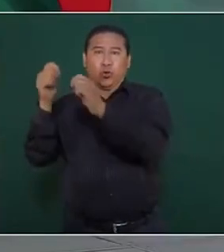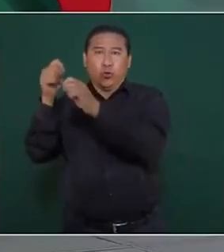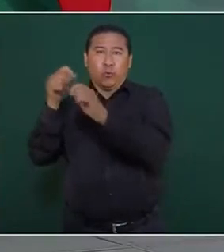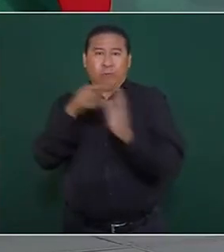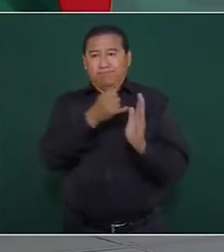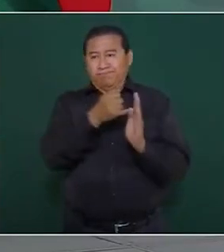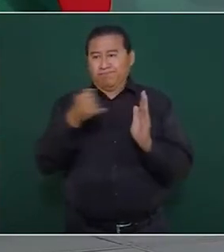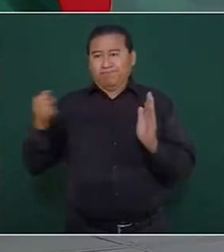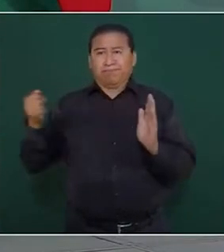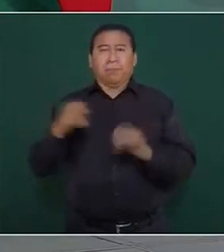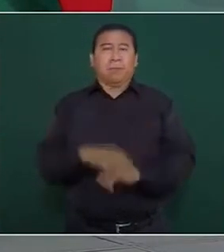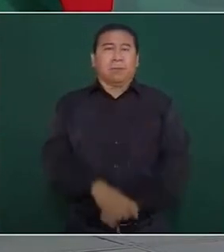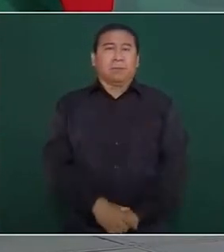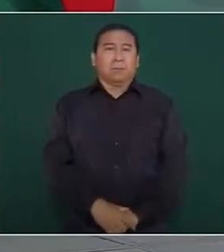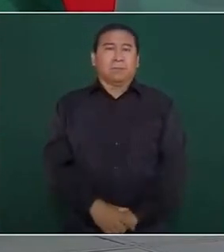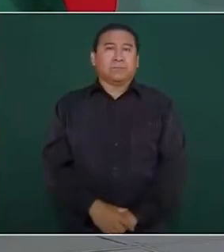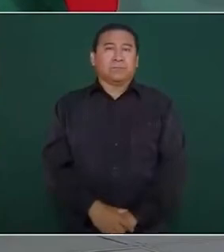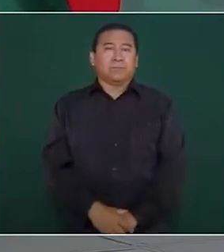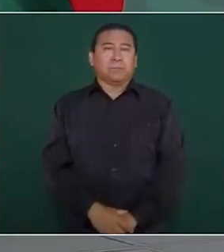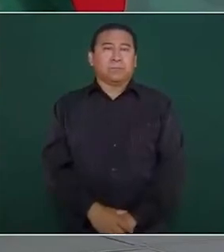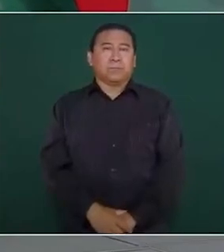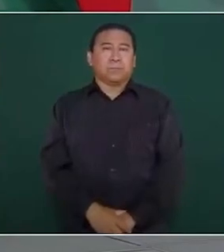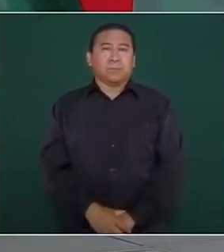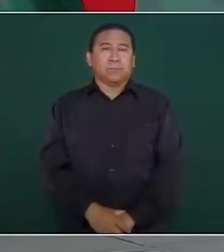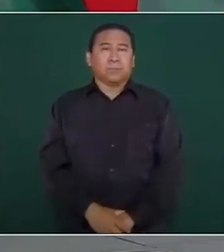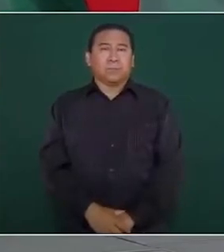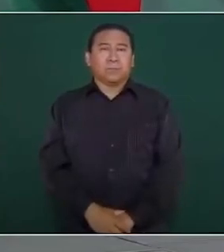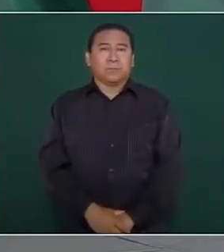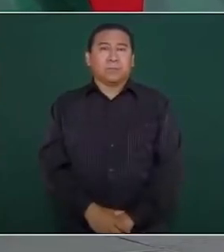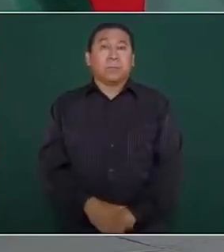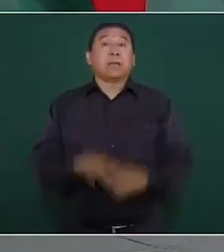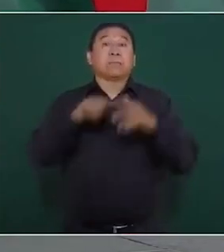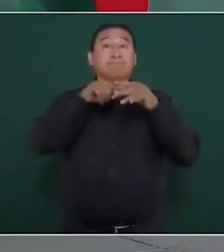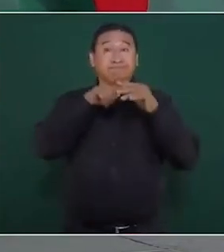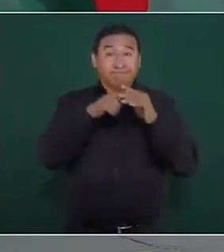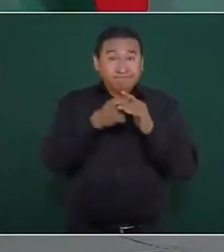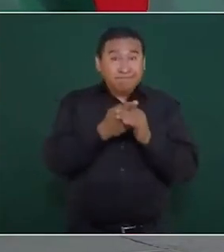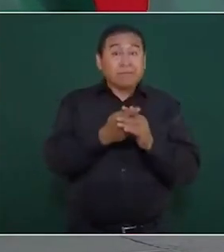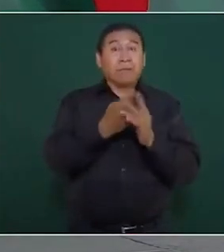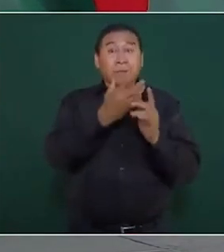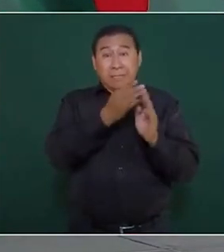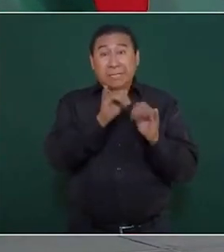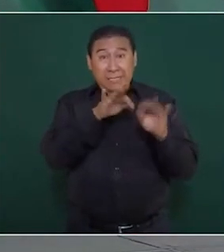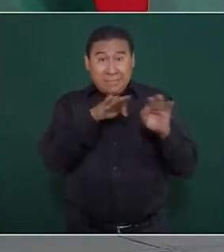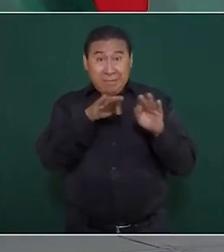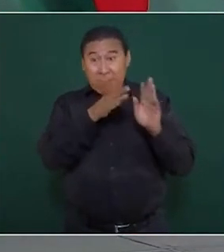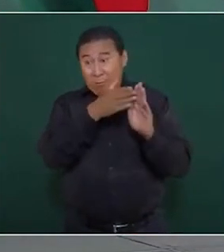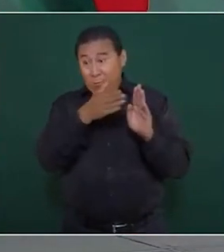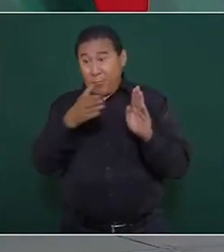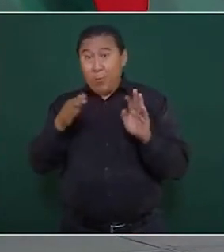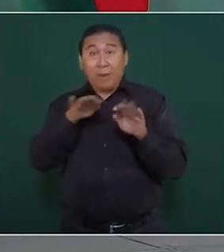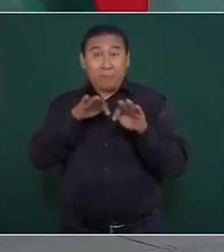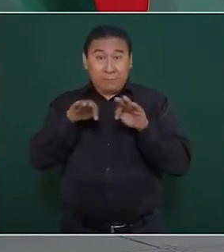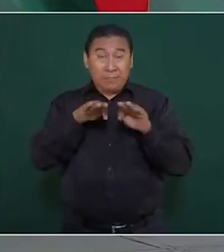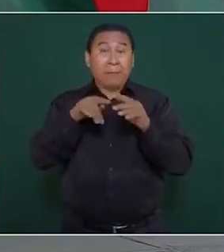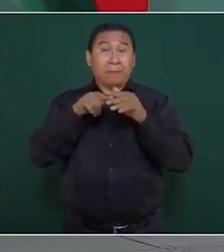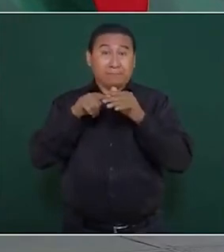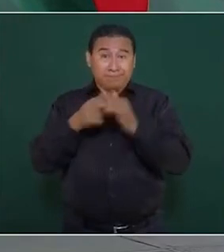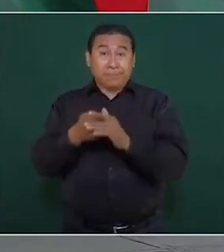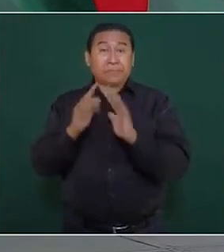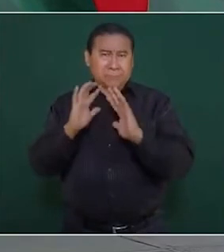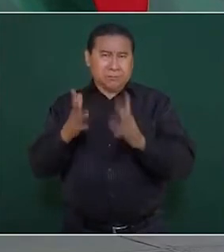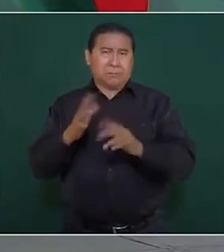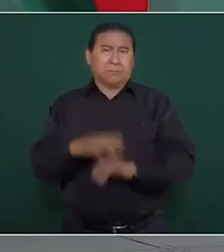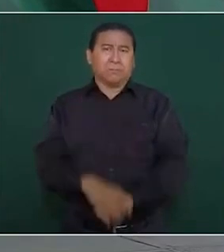iniciando. Solo que acaba de comenzar el trabajo, pero ya